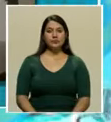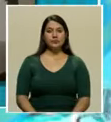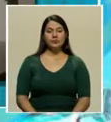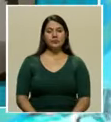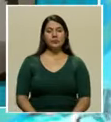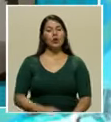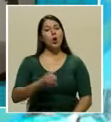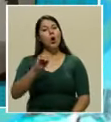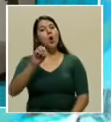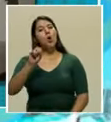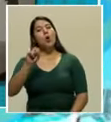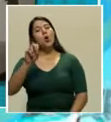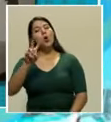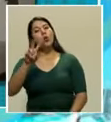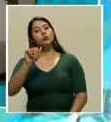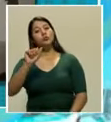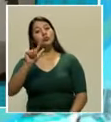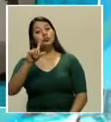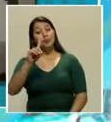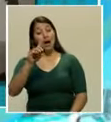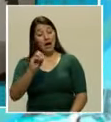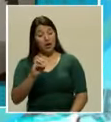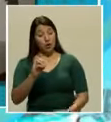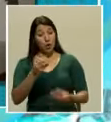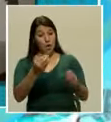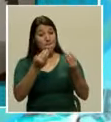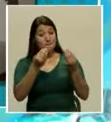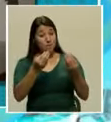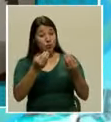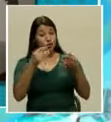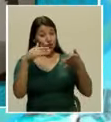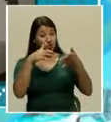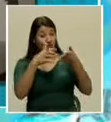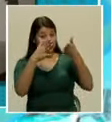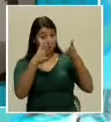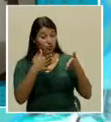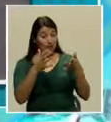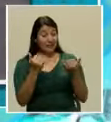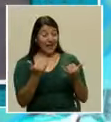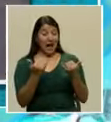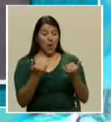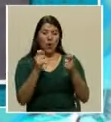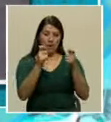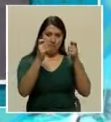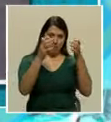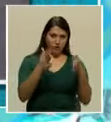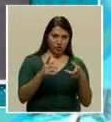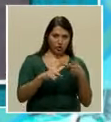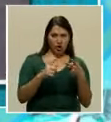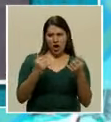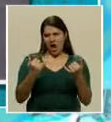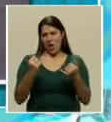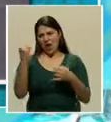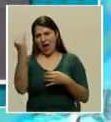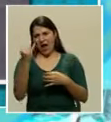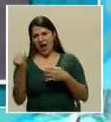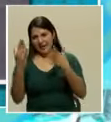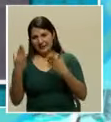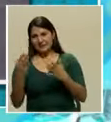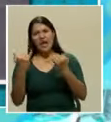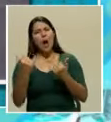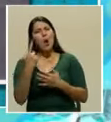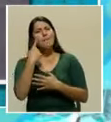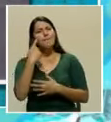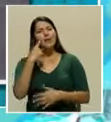Ovaldo, muchos de los antiguos estudiantes son hoy profesores y artistas. Veamos el caso